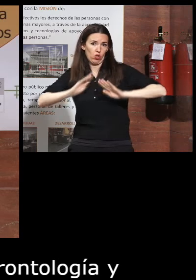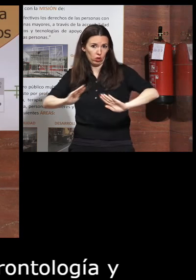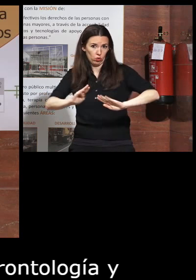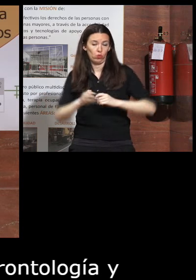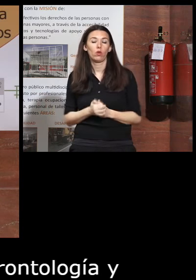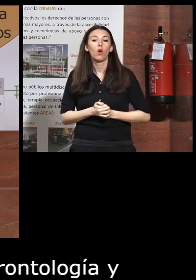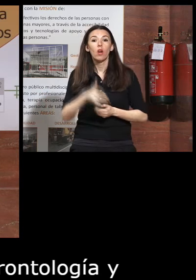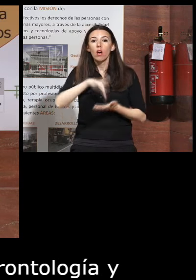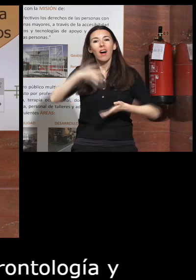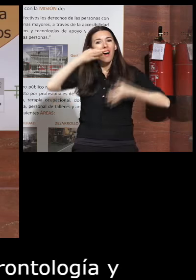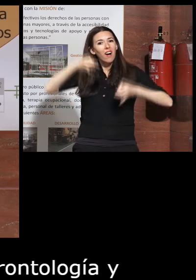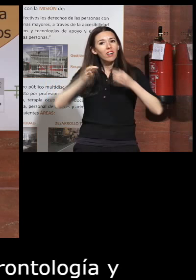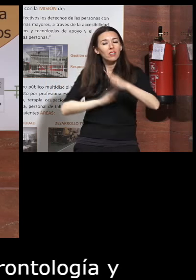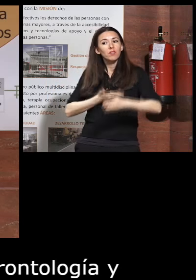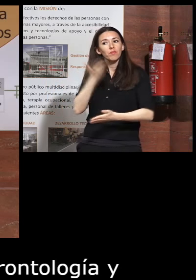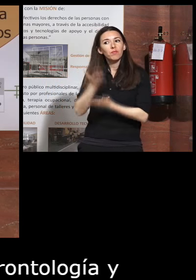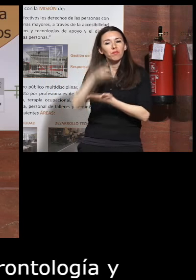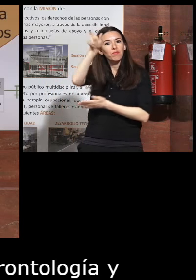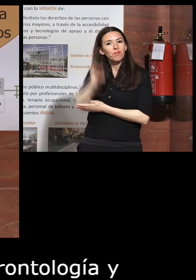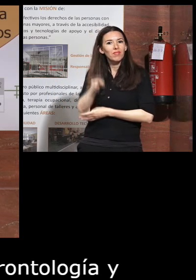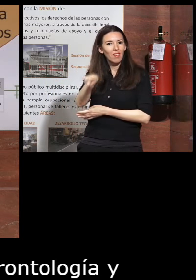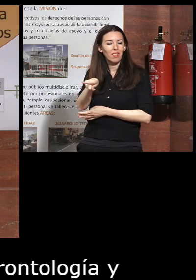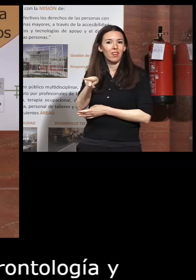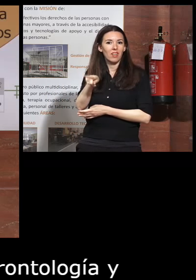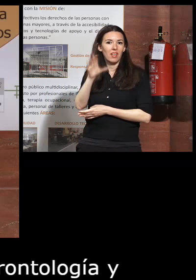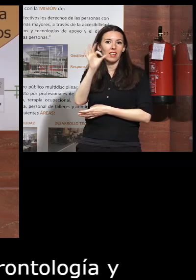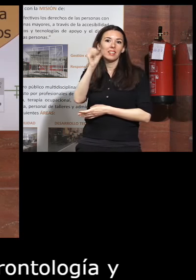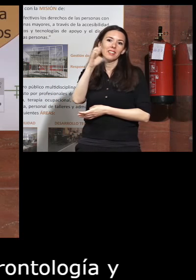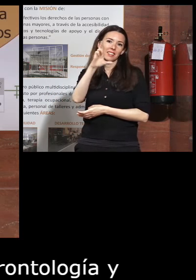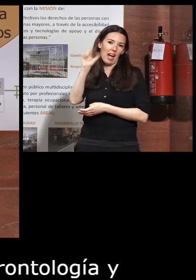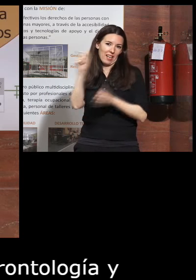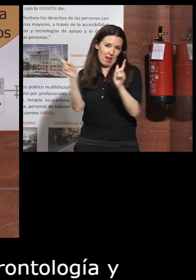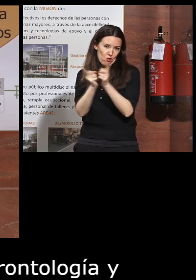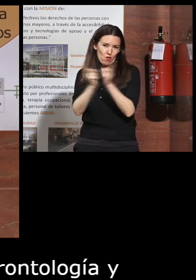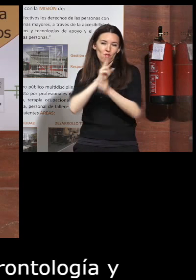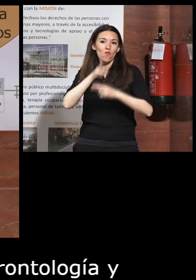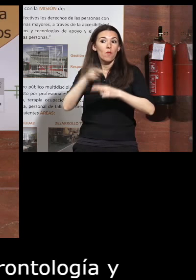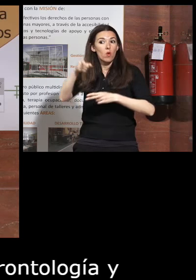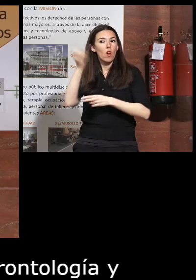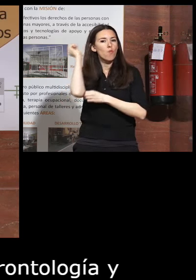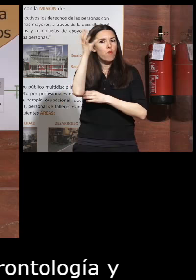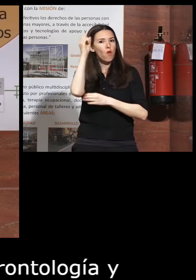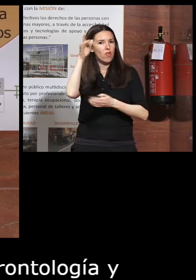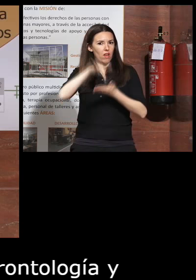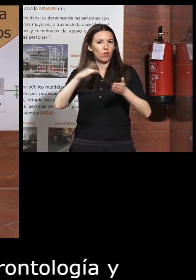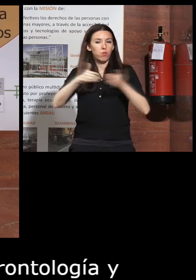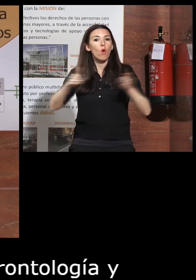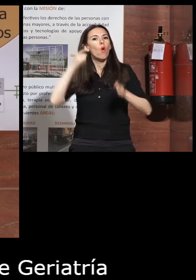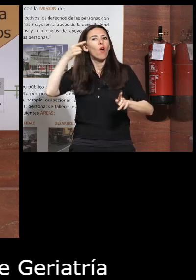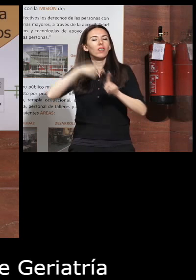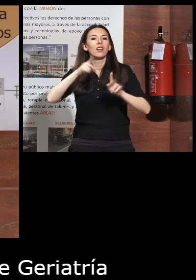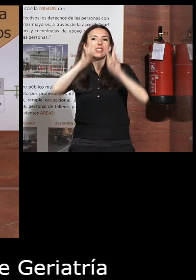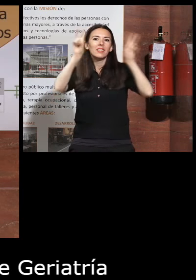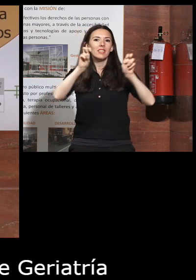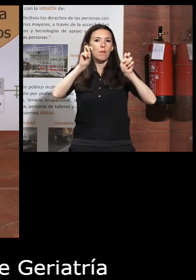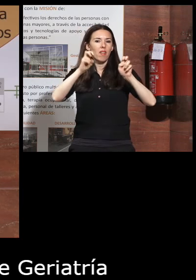realmente le pedía a Sacramento a Sacra que hiciese esta ponencia inaugural pues por el tema de